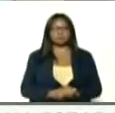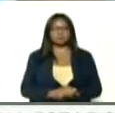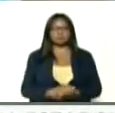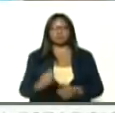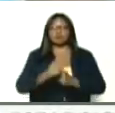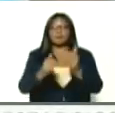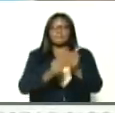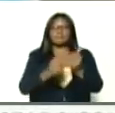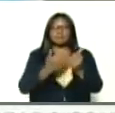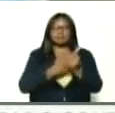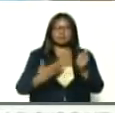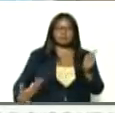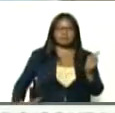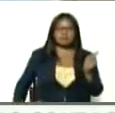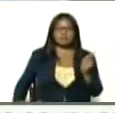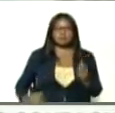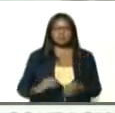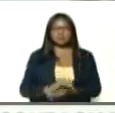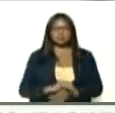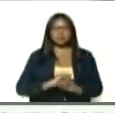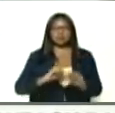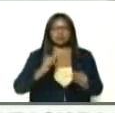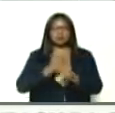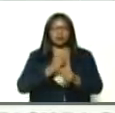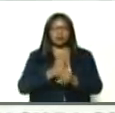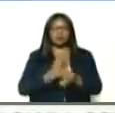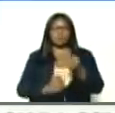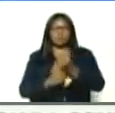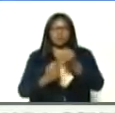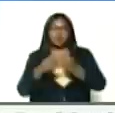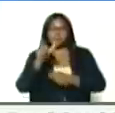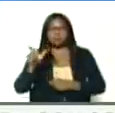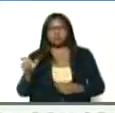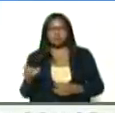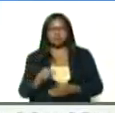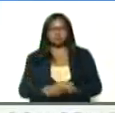vicepresidenta, trabajando para apoyar al personal,